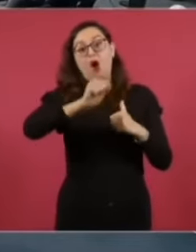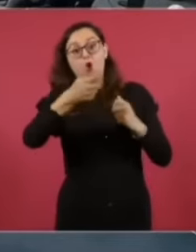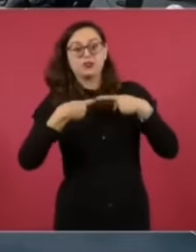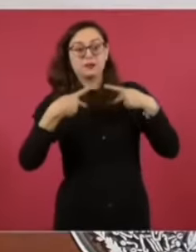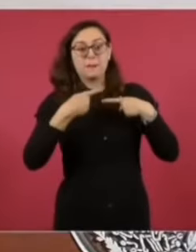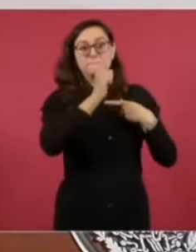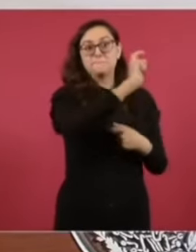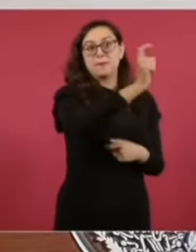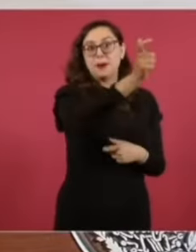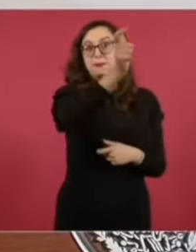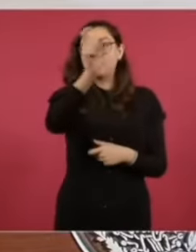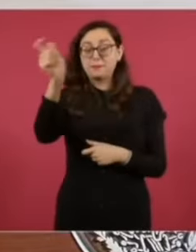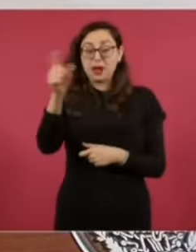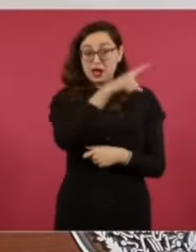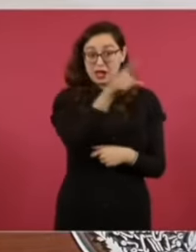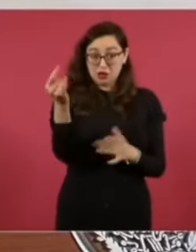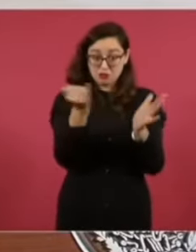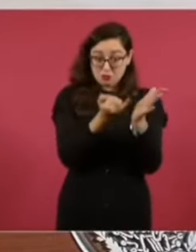si pagaron sus impuestos.